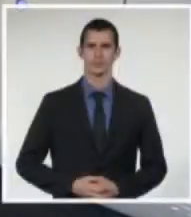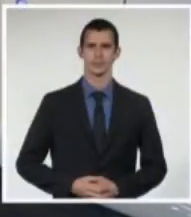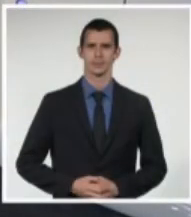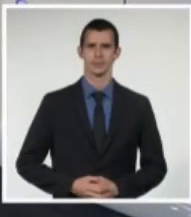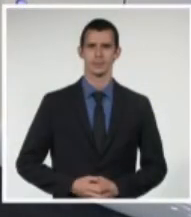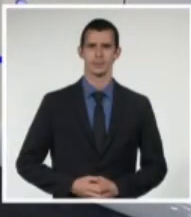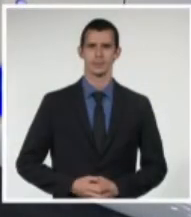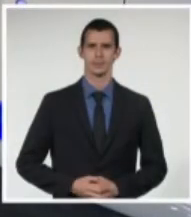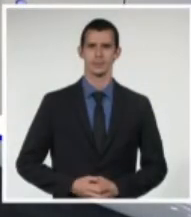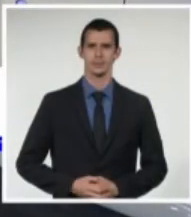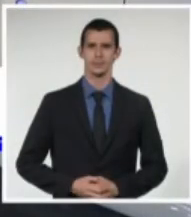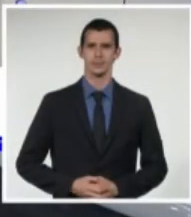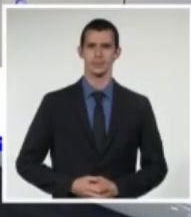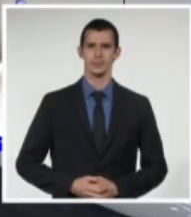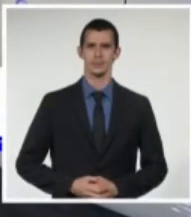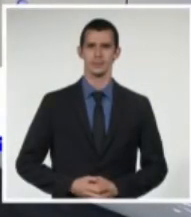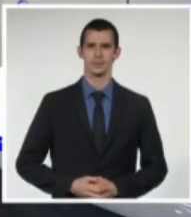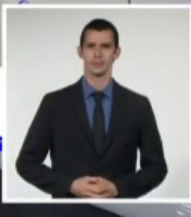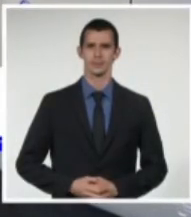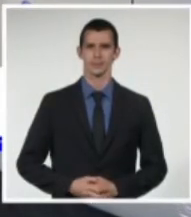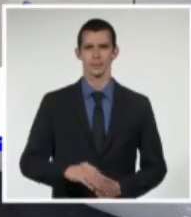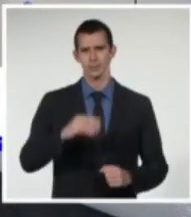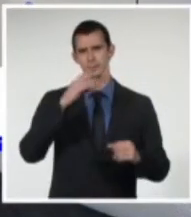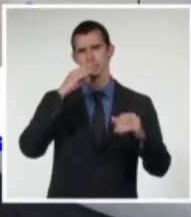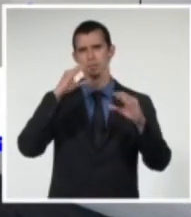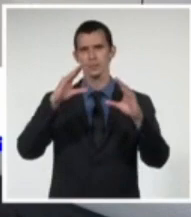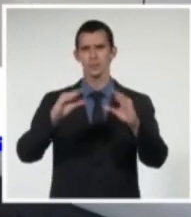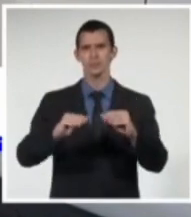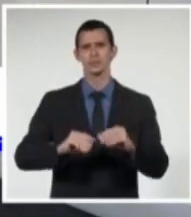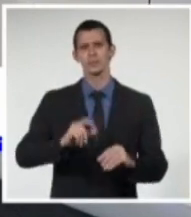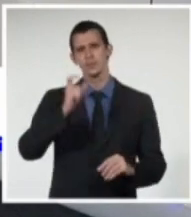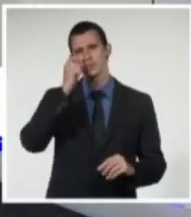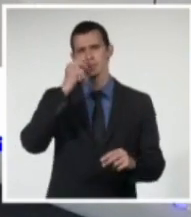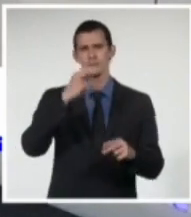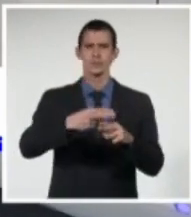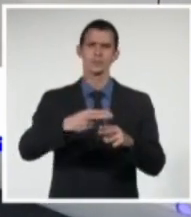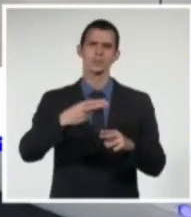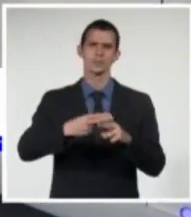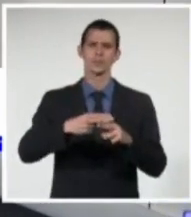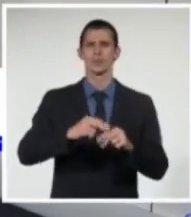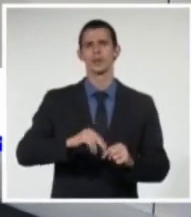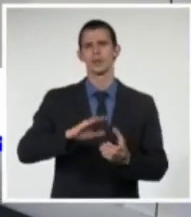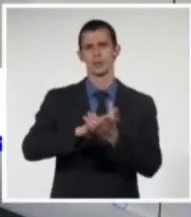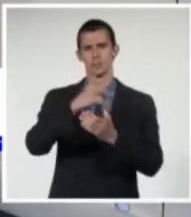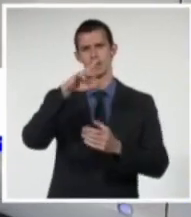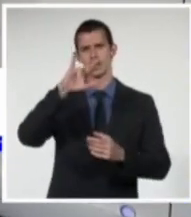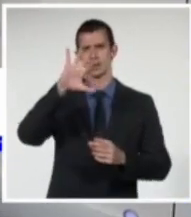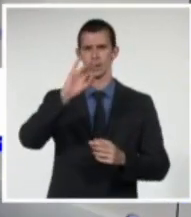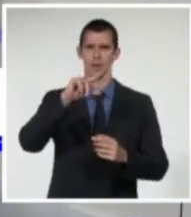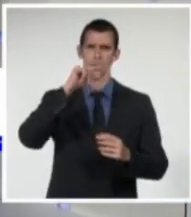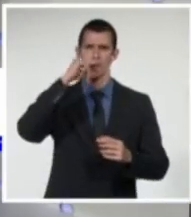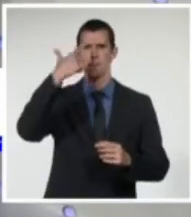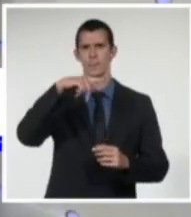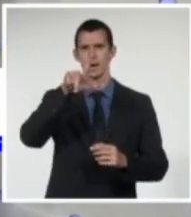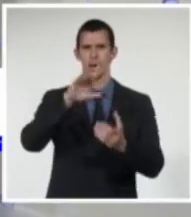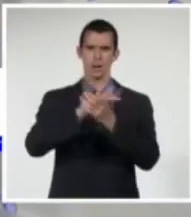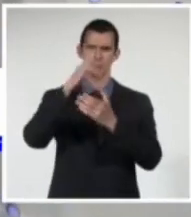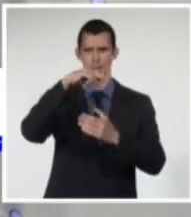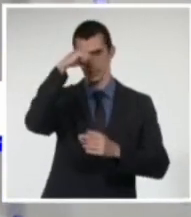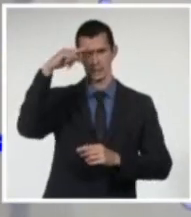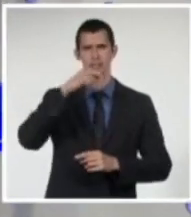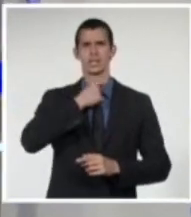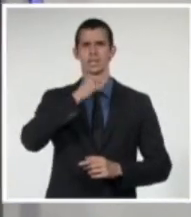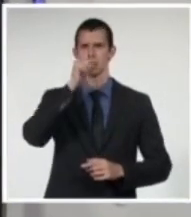Buenas noches. El destacado actor y dramaturgo cubano Mario Balmaceda falleció en la tarde de hoy en esta capital